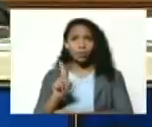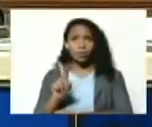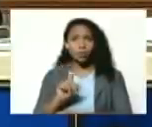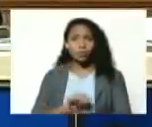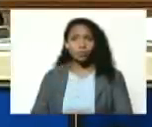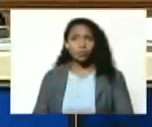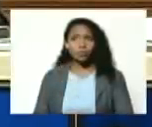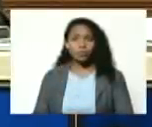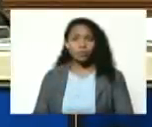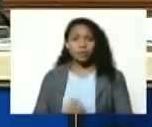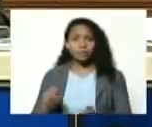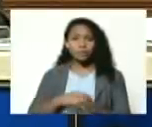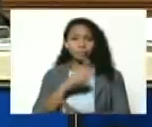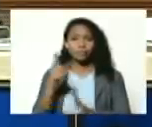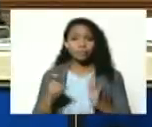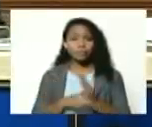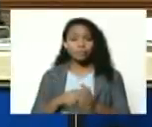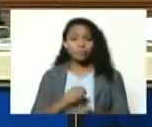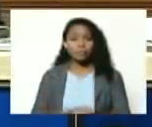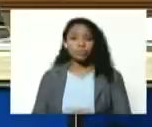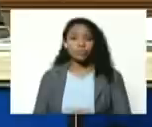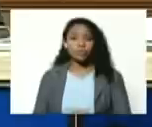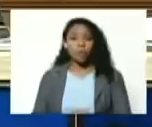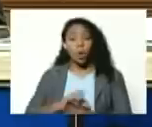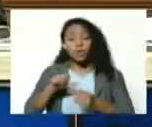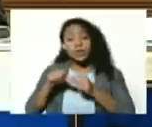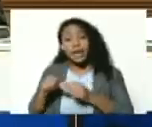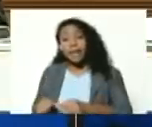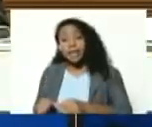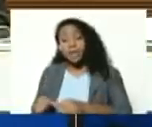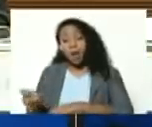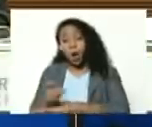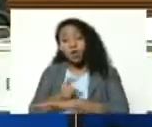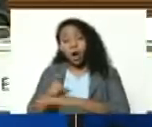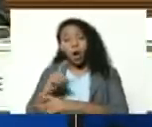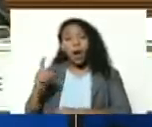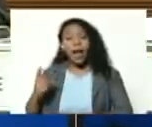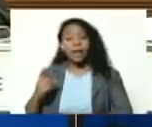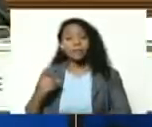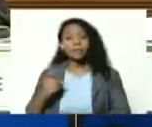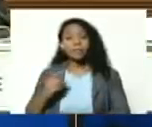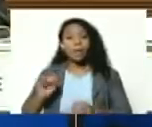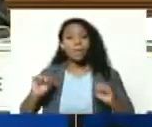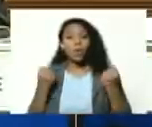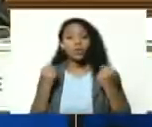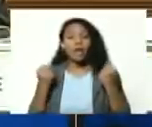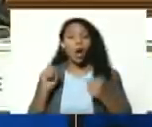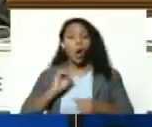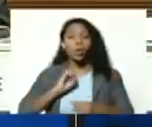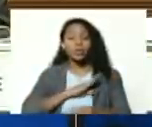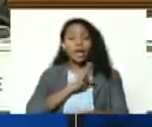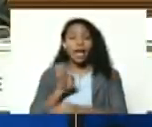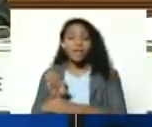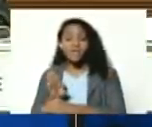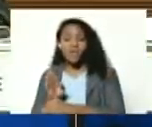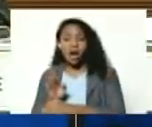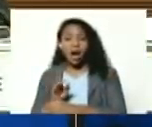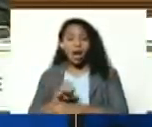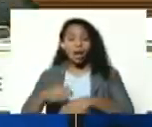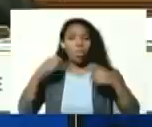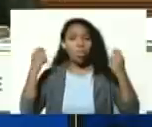el dilema de Bolívar o se quedaba gobernando en Bogotá o se iba a la campaña de Suramérica